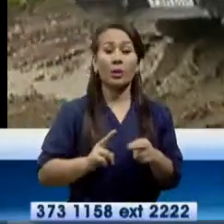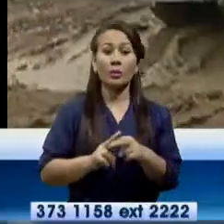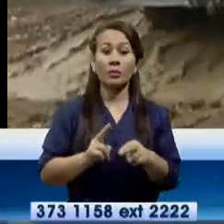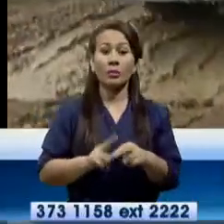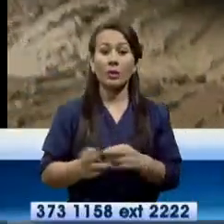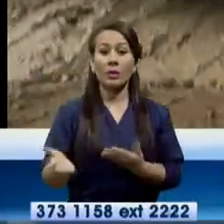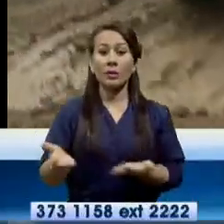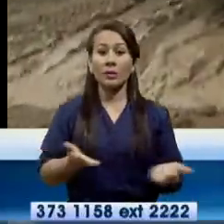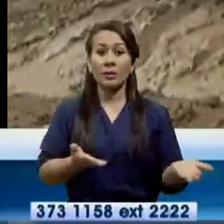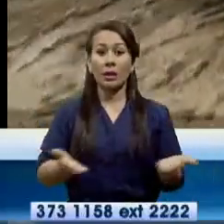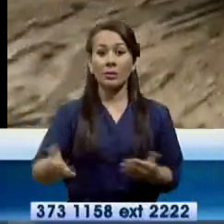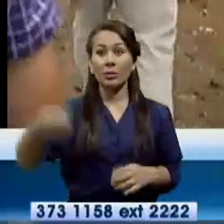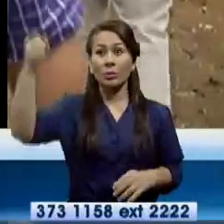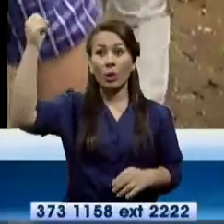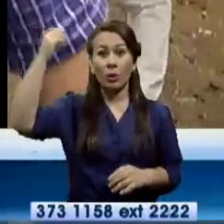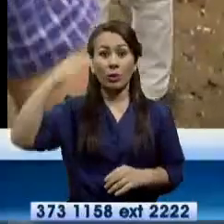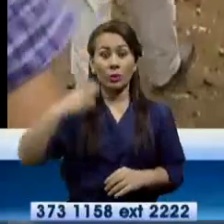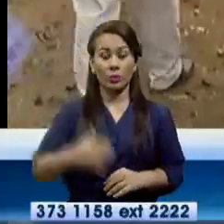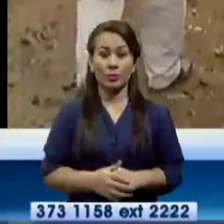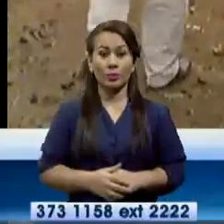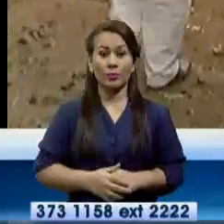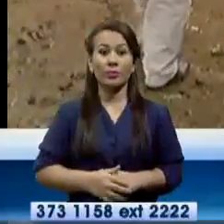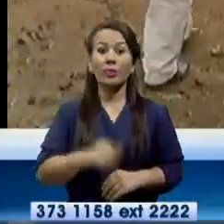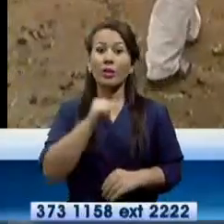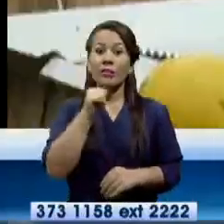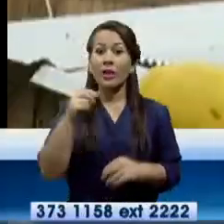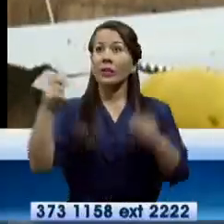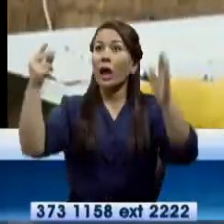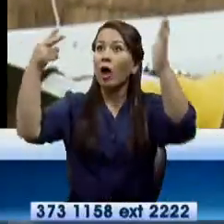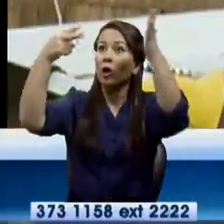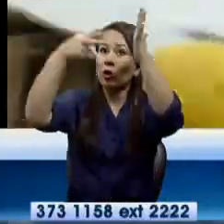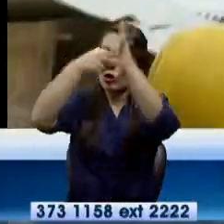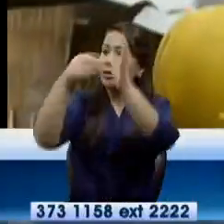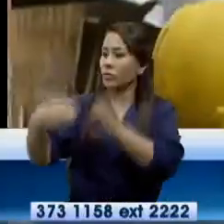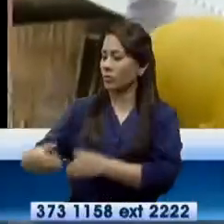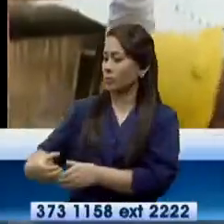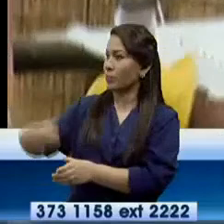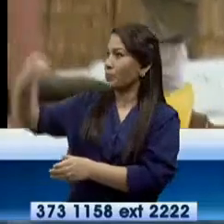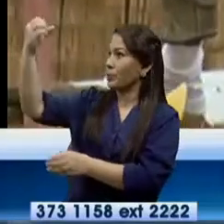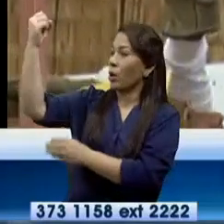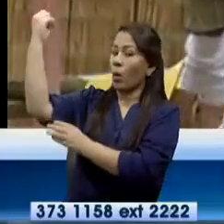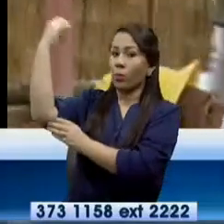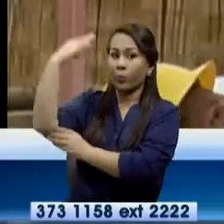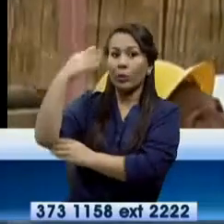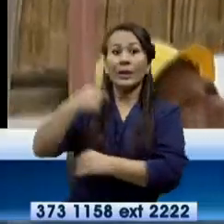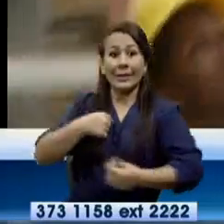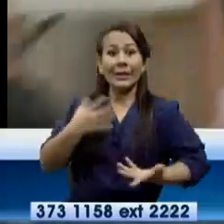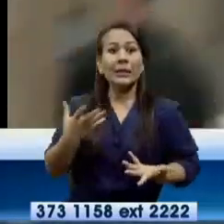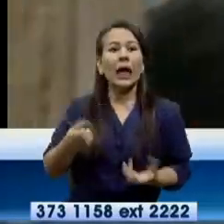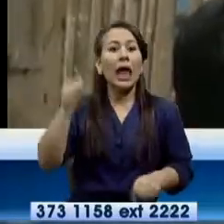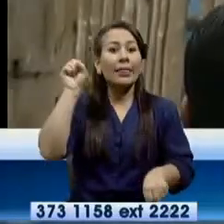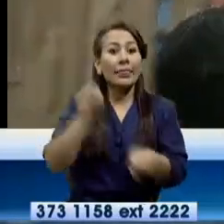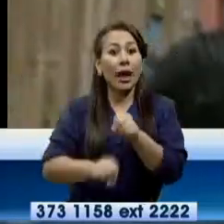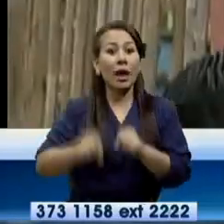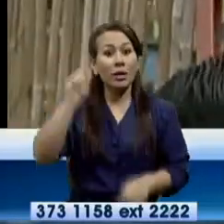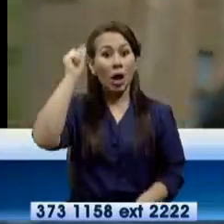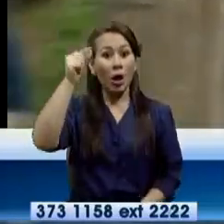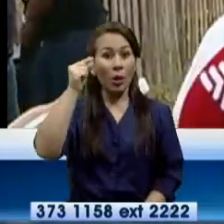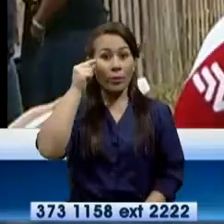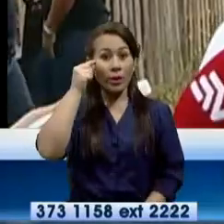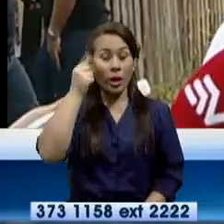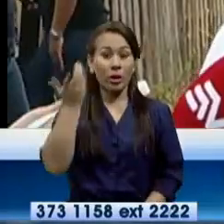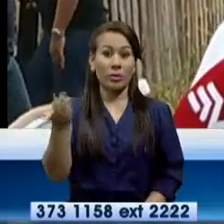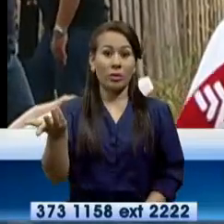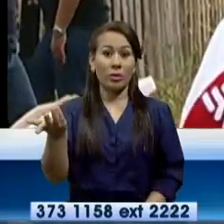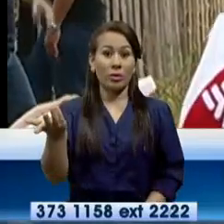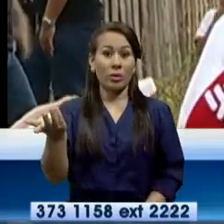el servicio de energía eléctrica sin las debidas conexiones o sin el servicio. O si se quiere perjudicando al Estado porque no está el Estado percibiendo